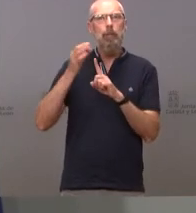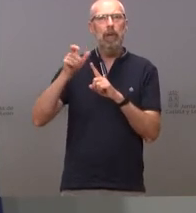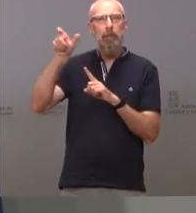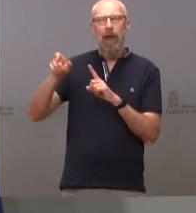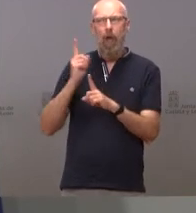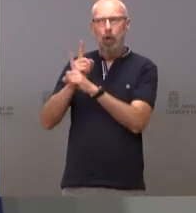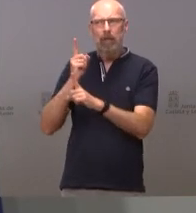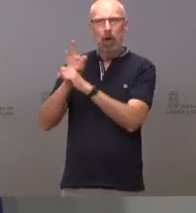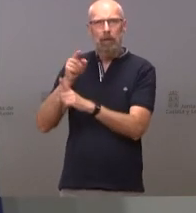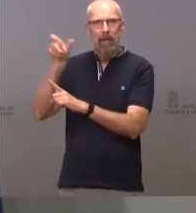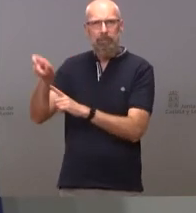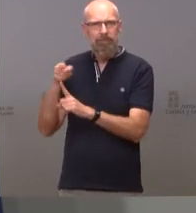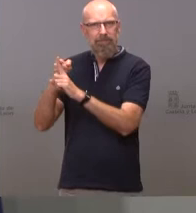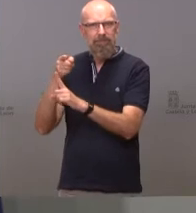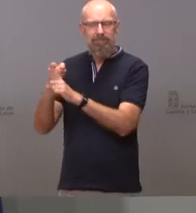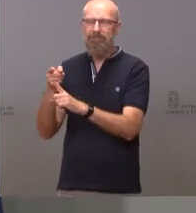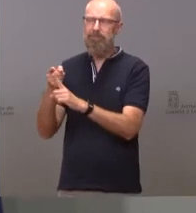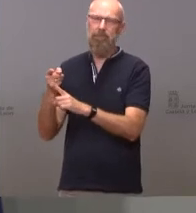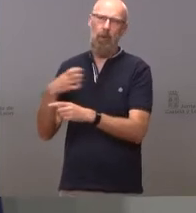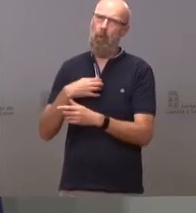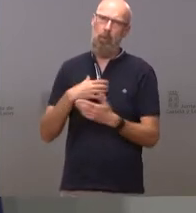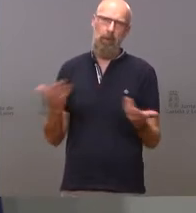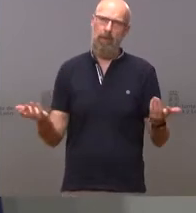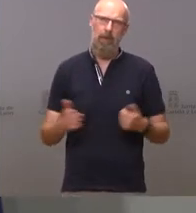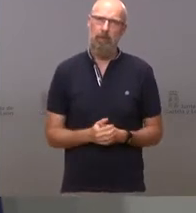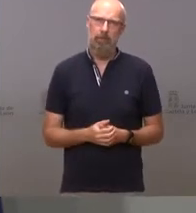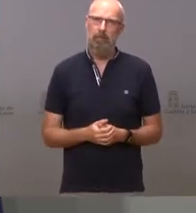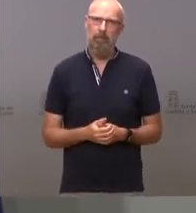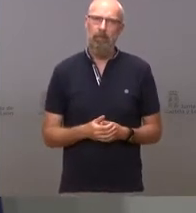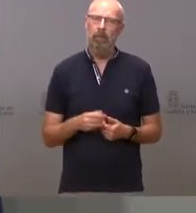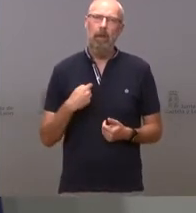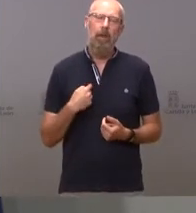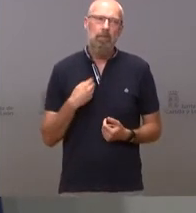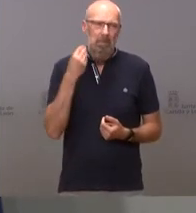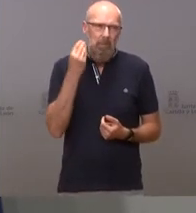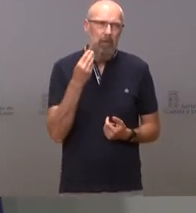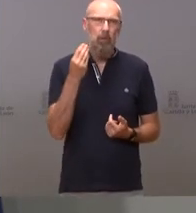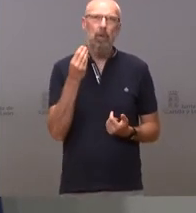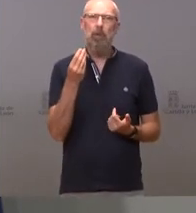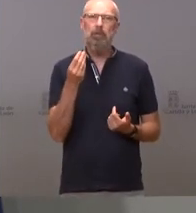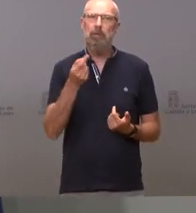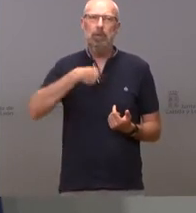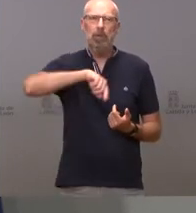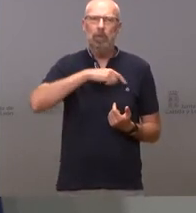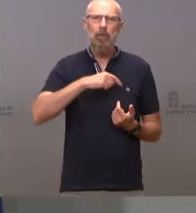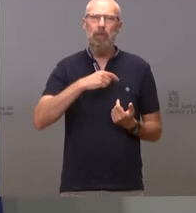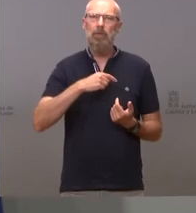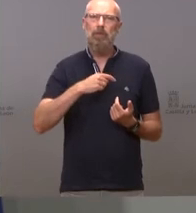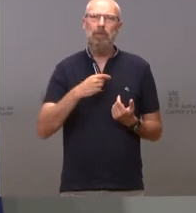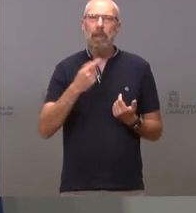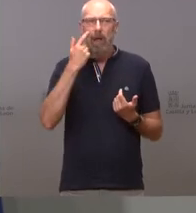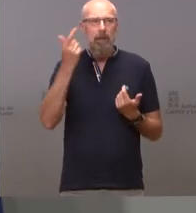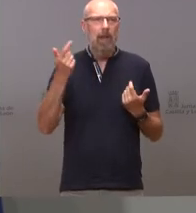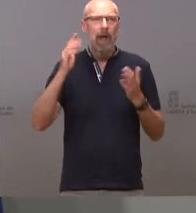y la verdad hay veces que perdemos perdemos el alma la política la no se puede hacer desde el